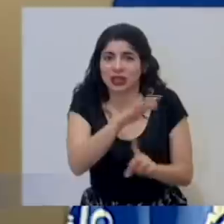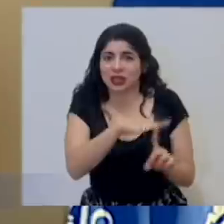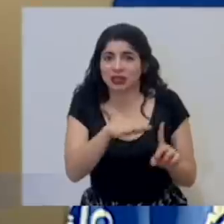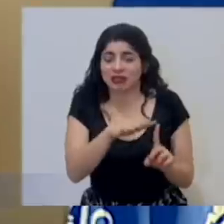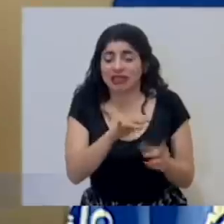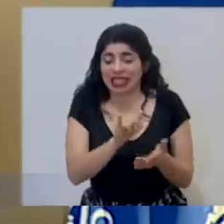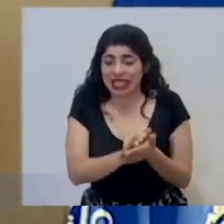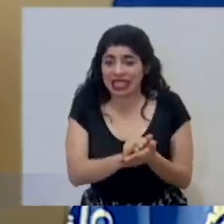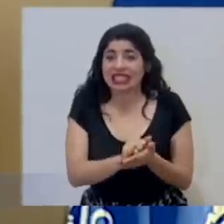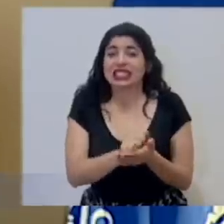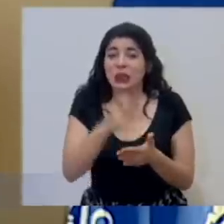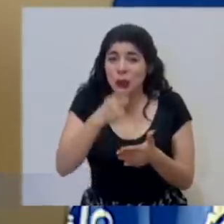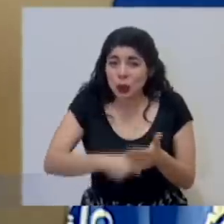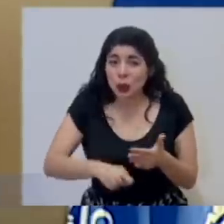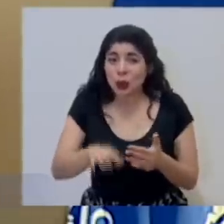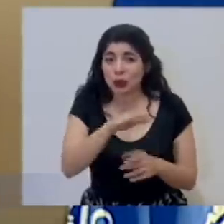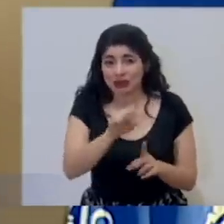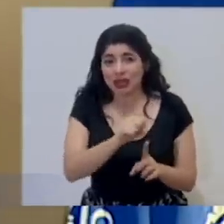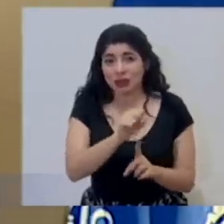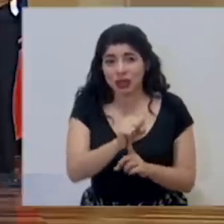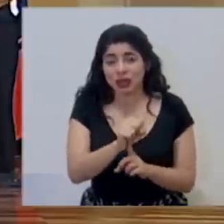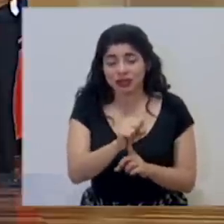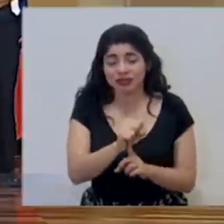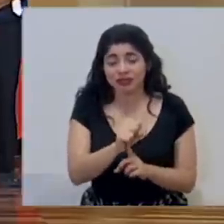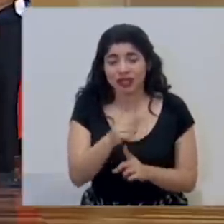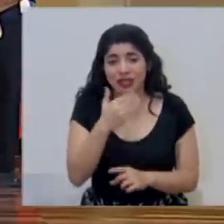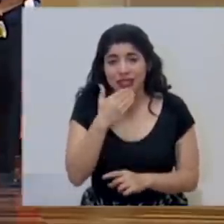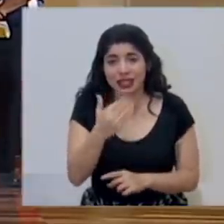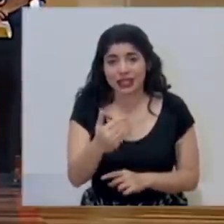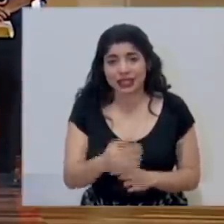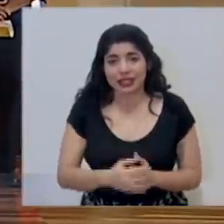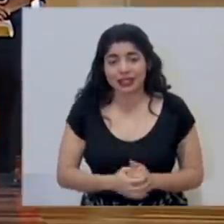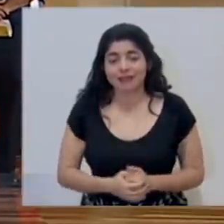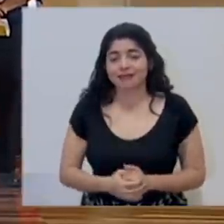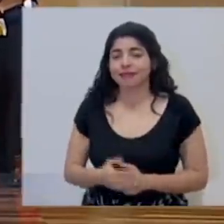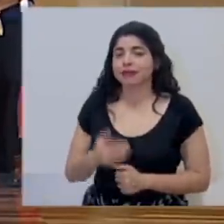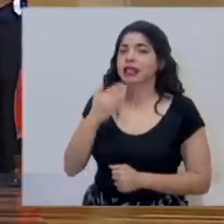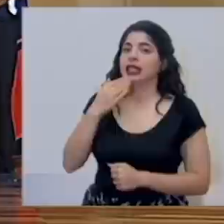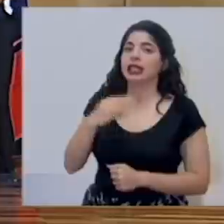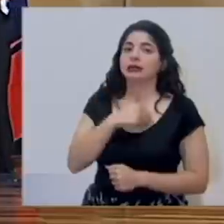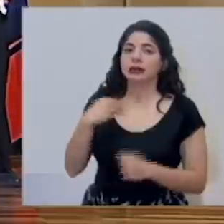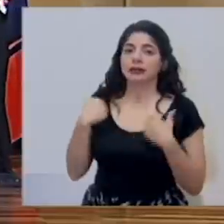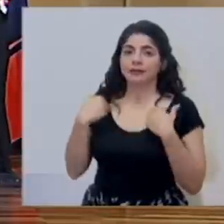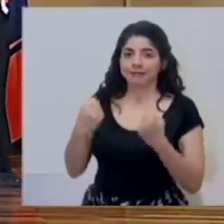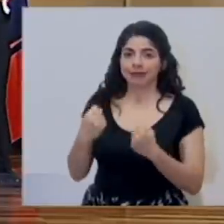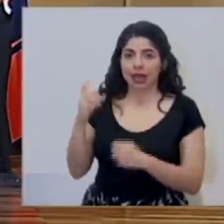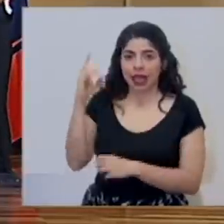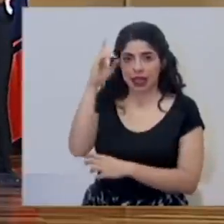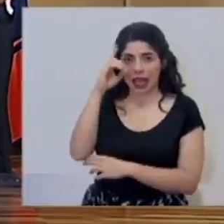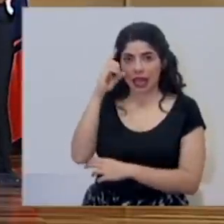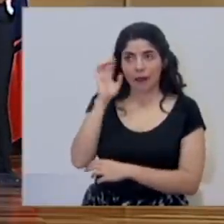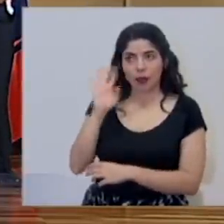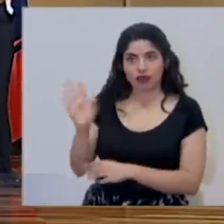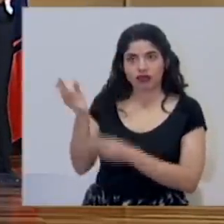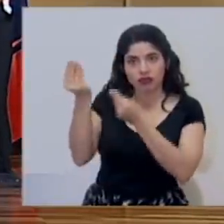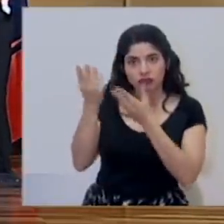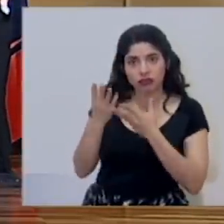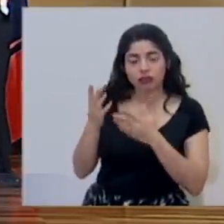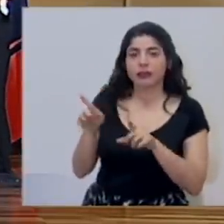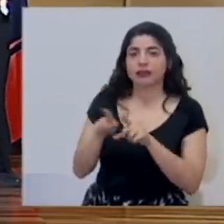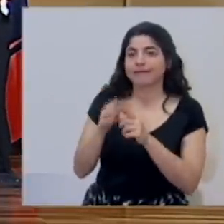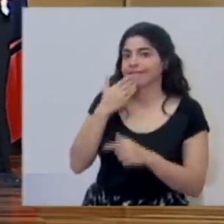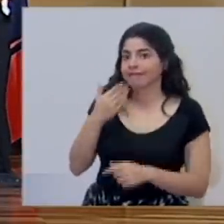Así de crudo es esto. Gracias. Muchas gracias al ministro de Salud, el doctor Daniel Salas, por el